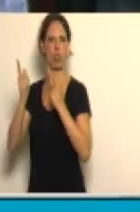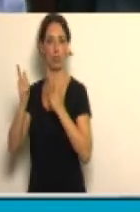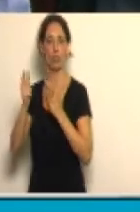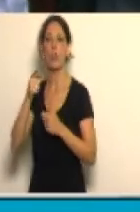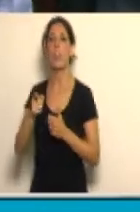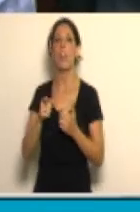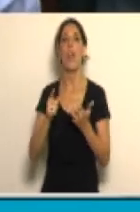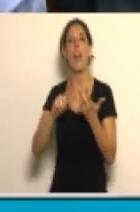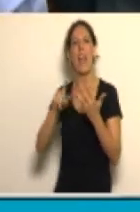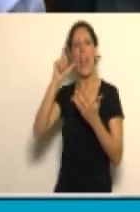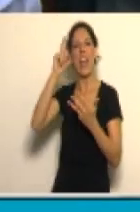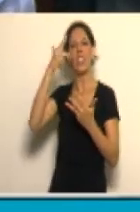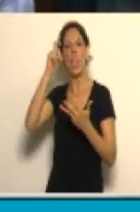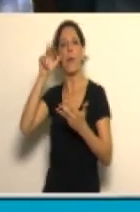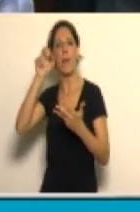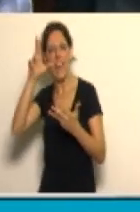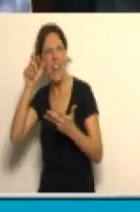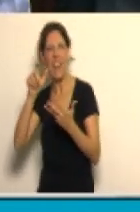Echeverri, hoy,